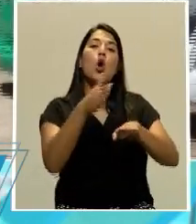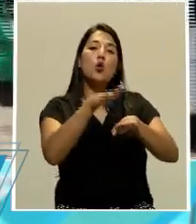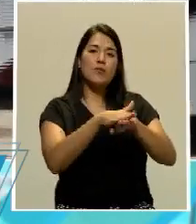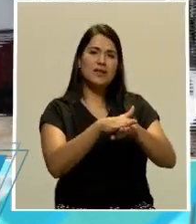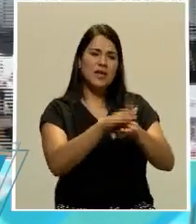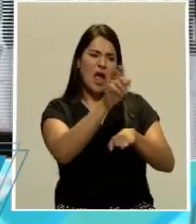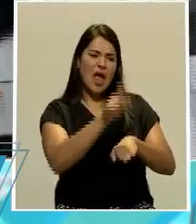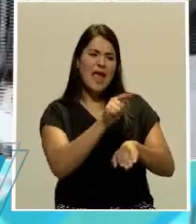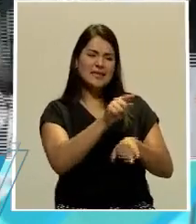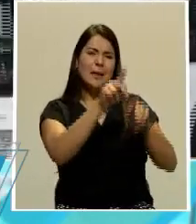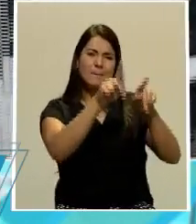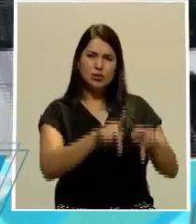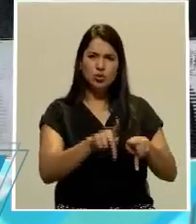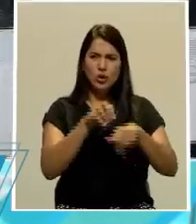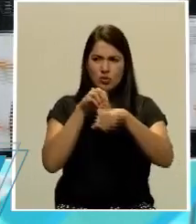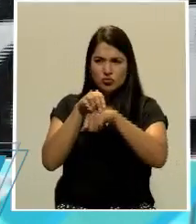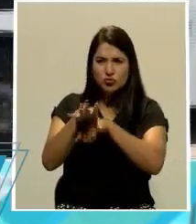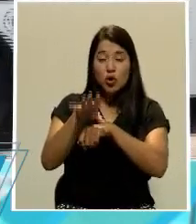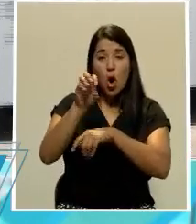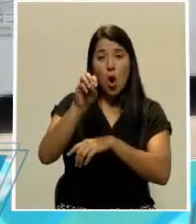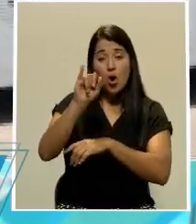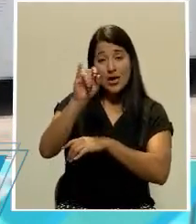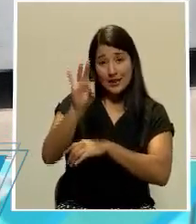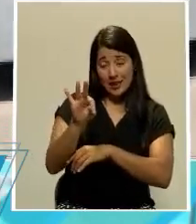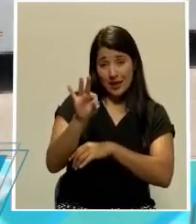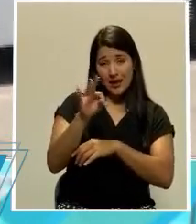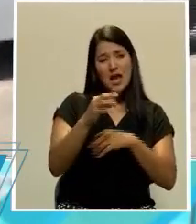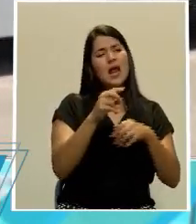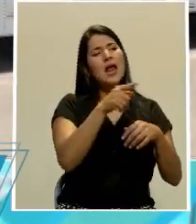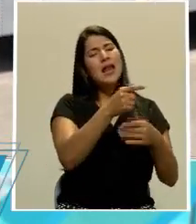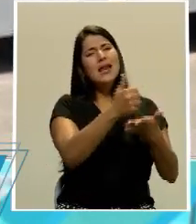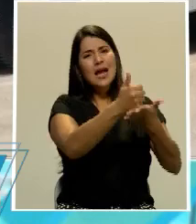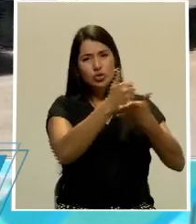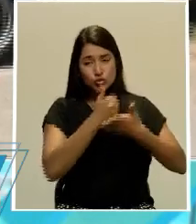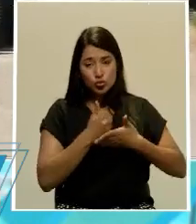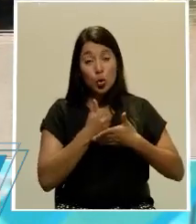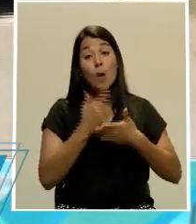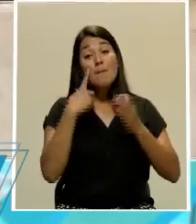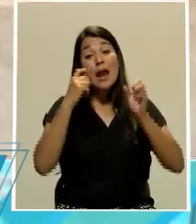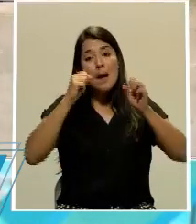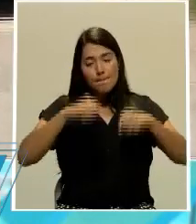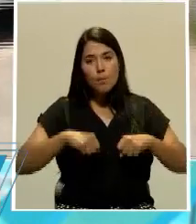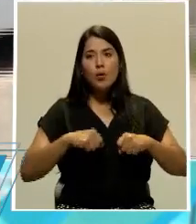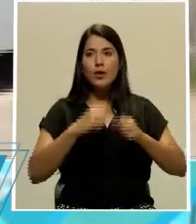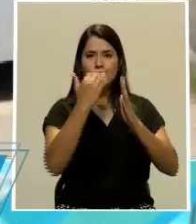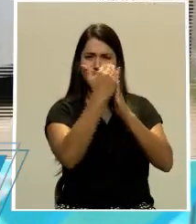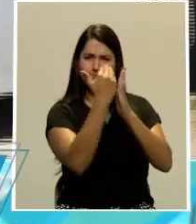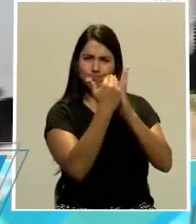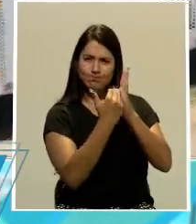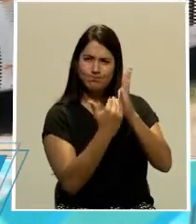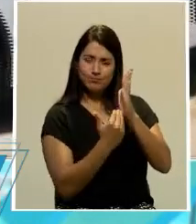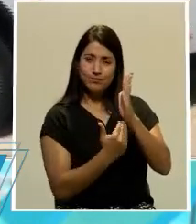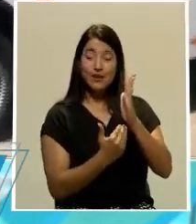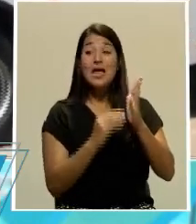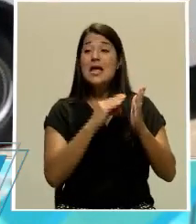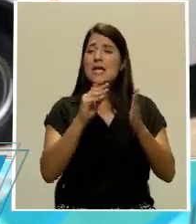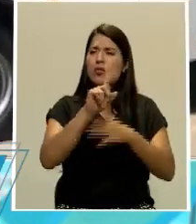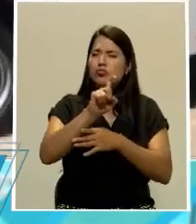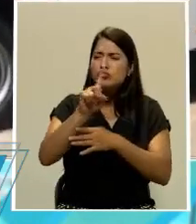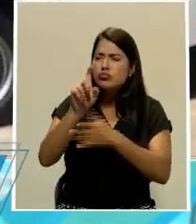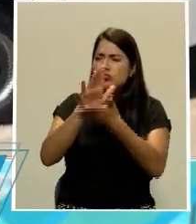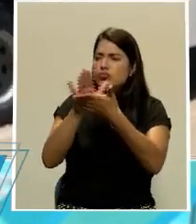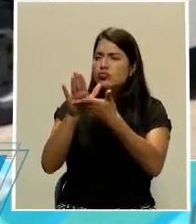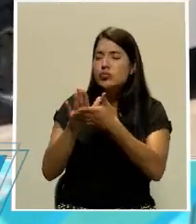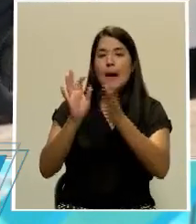de lineamientos para poder cumplir con lo que son la desinfección de las unidades. Básicamente es garantizarle a los usuarios que la